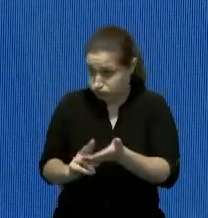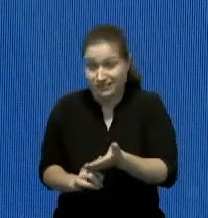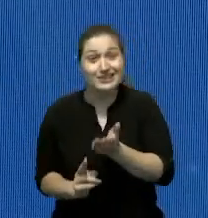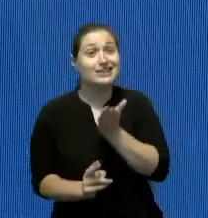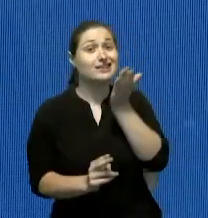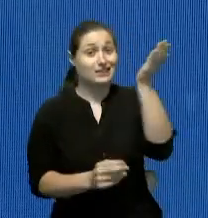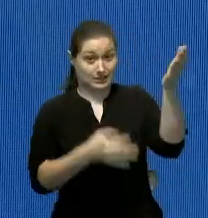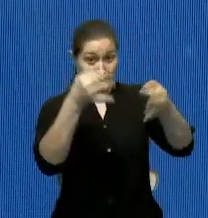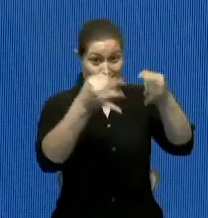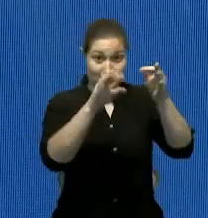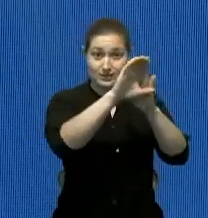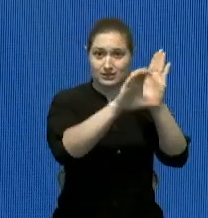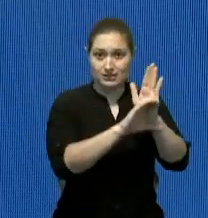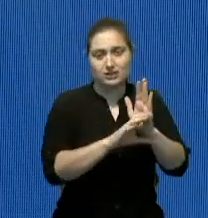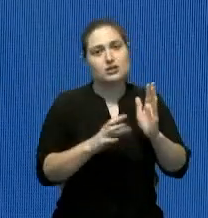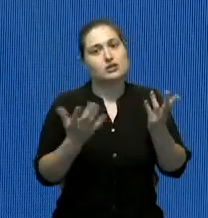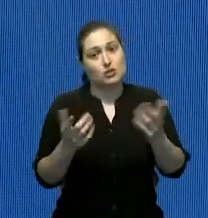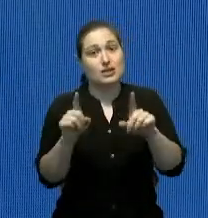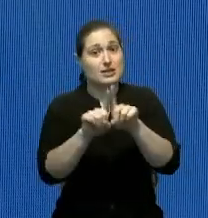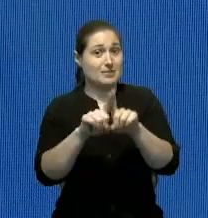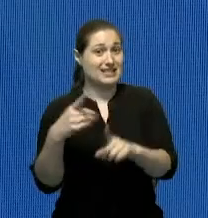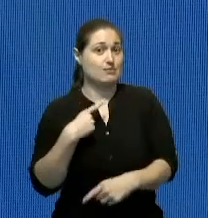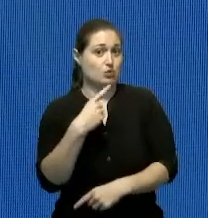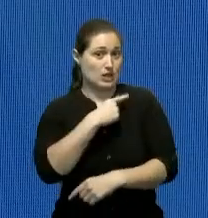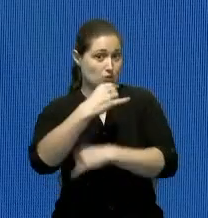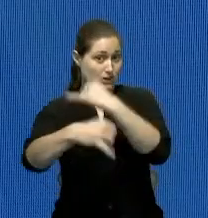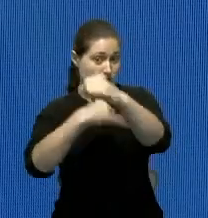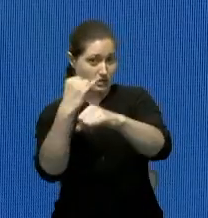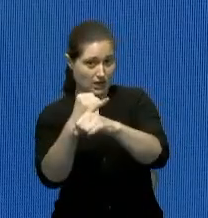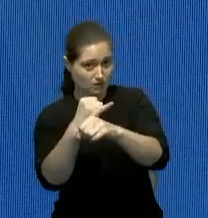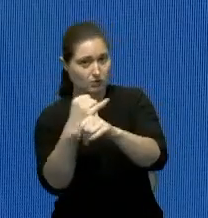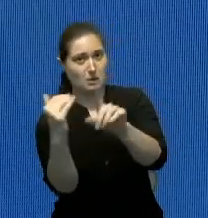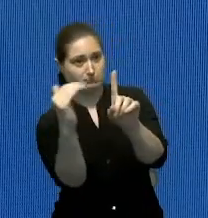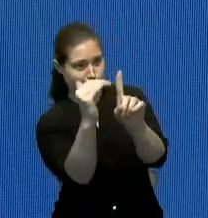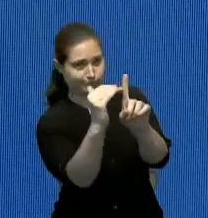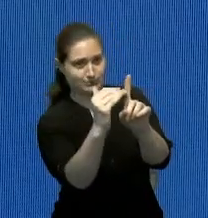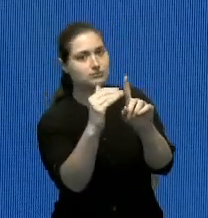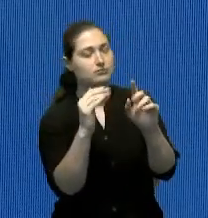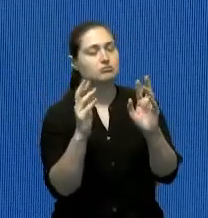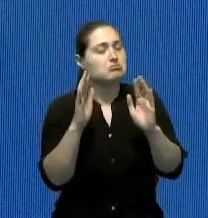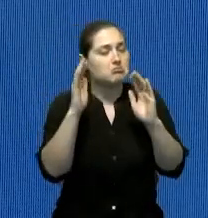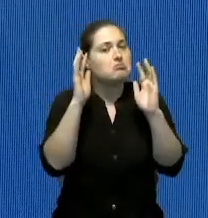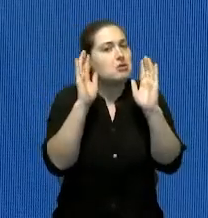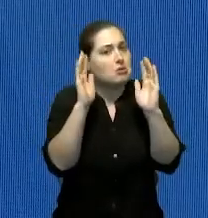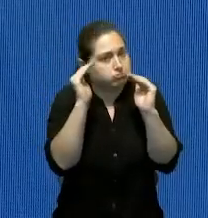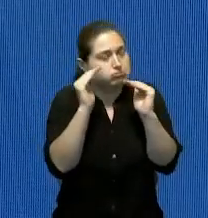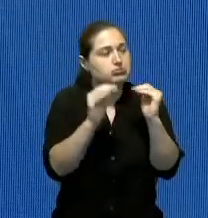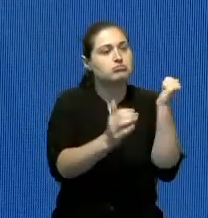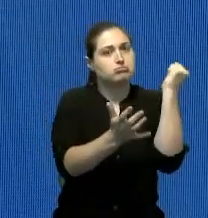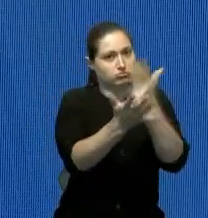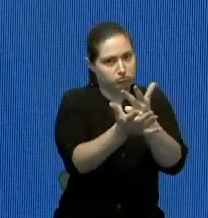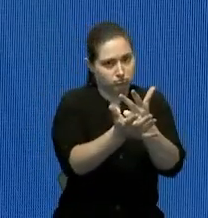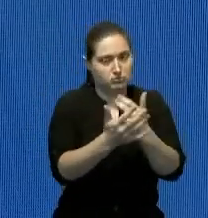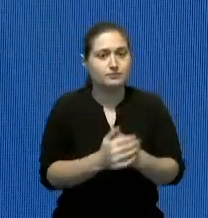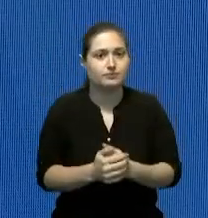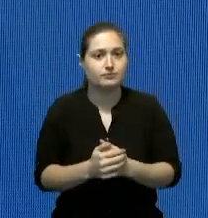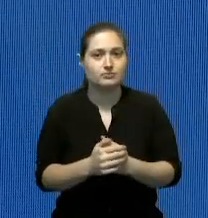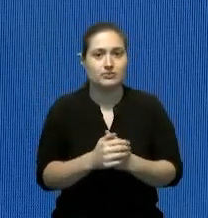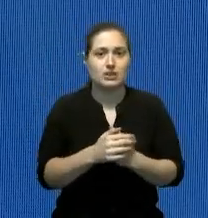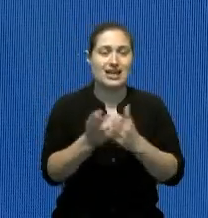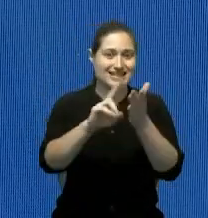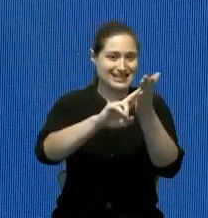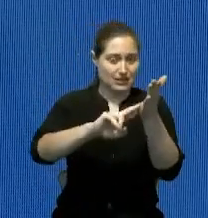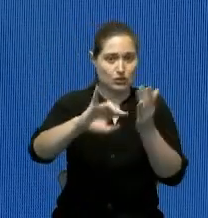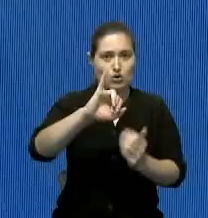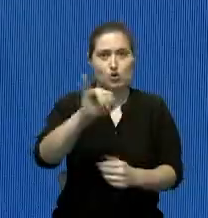que con la ayuda de los diputados del exterior pues van a acelerar claro este es este es teníamos lo dijo el secretario José Fernández el